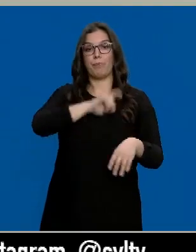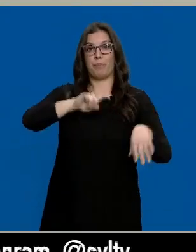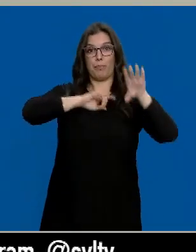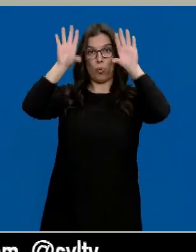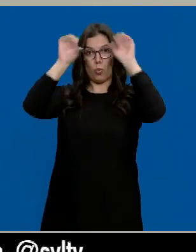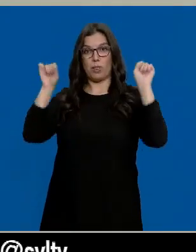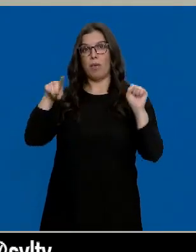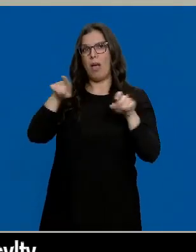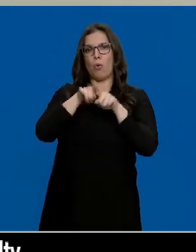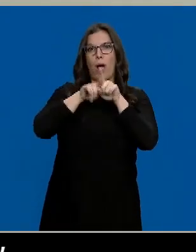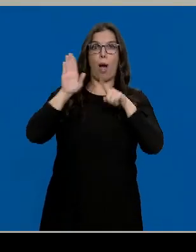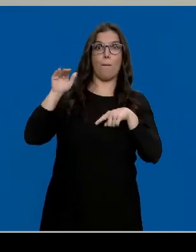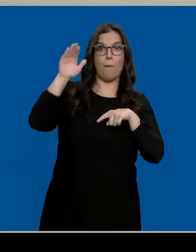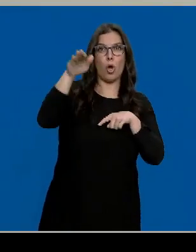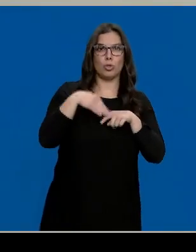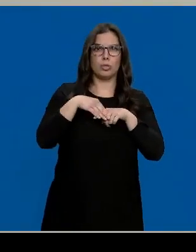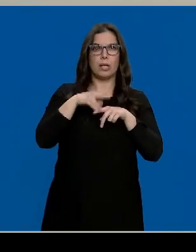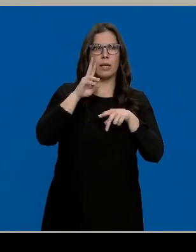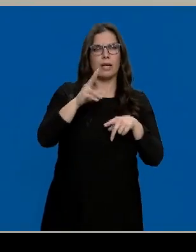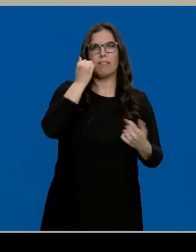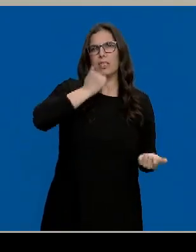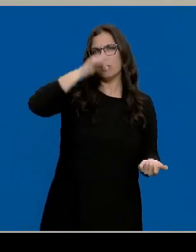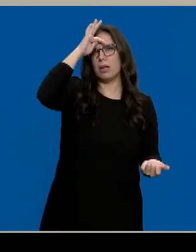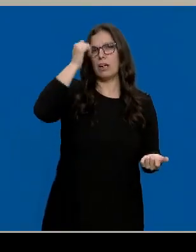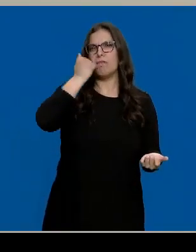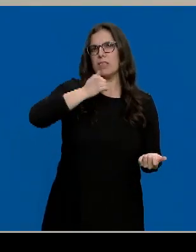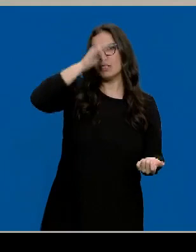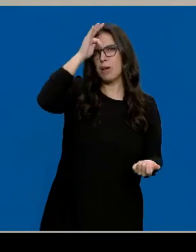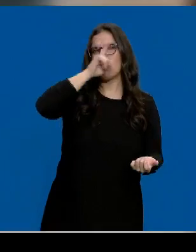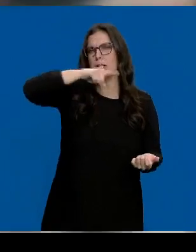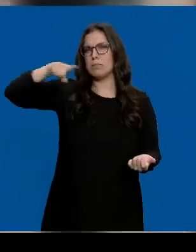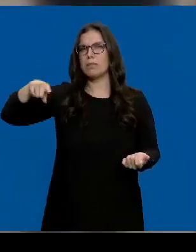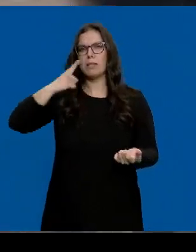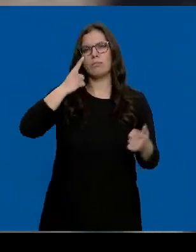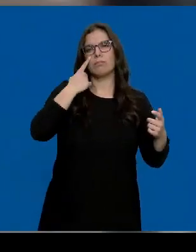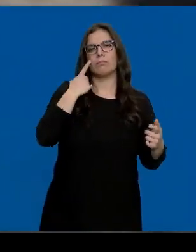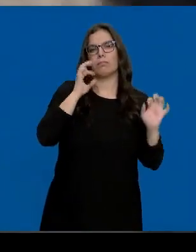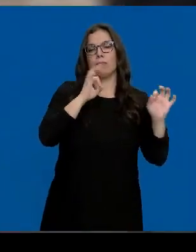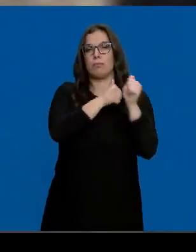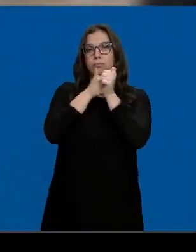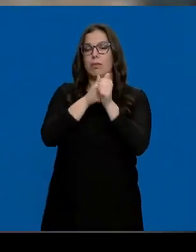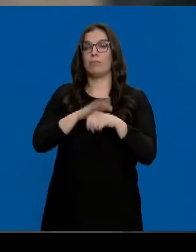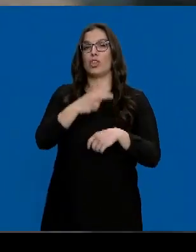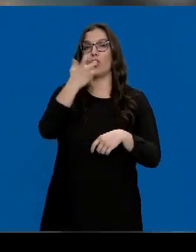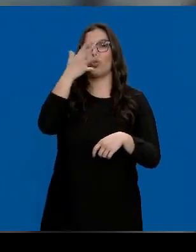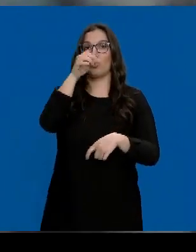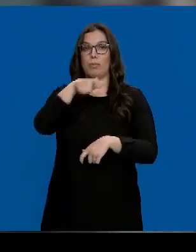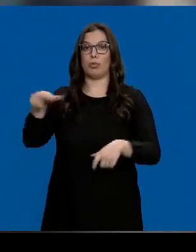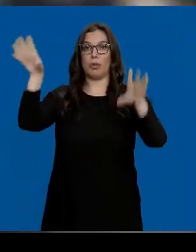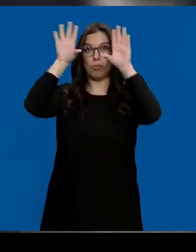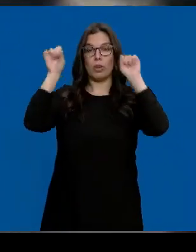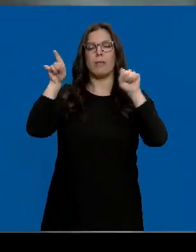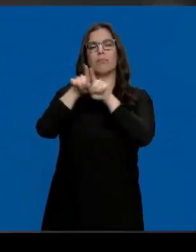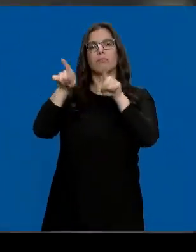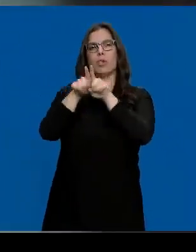monte, como se suele decir, durante muchos fines de semana y durante meses. Más de 250 agentes han participado en la